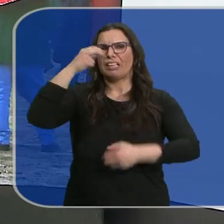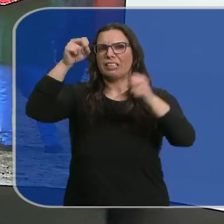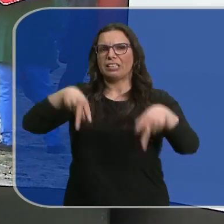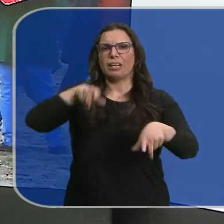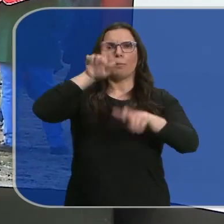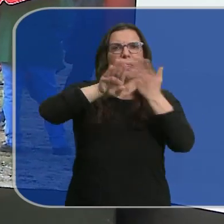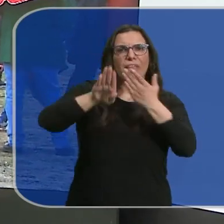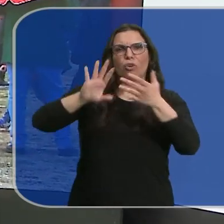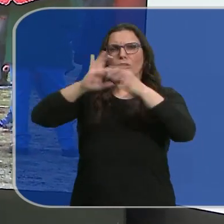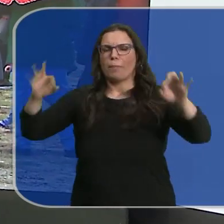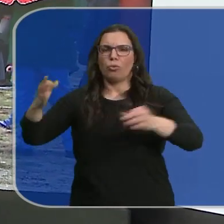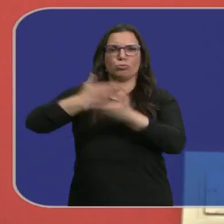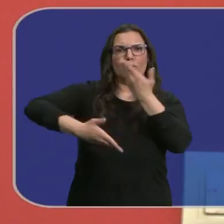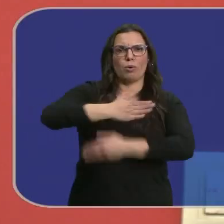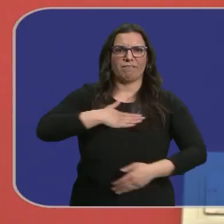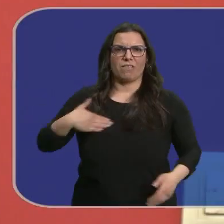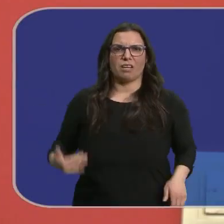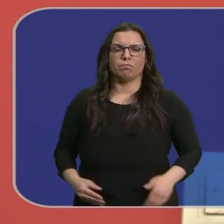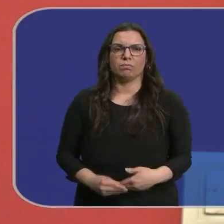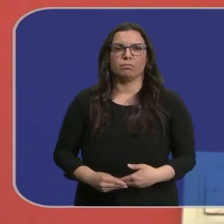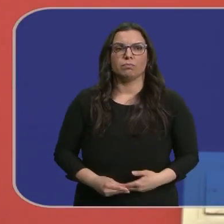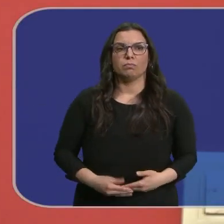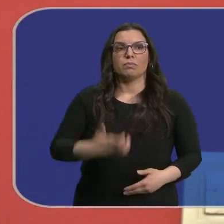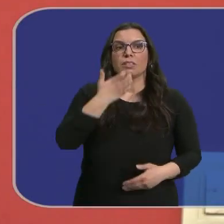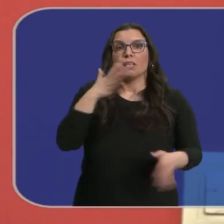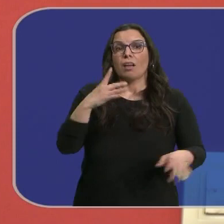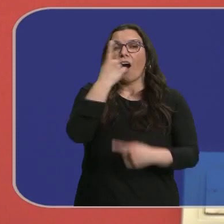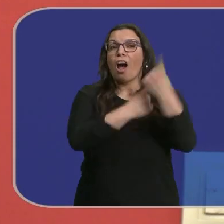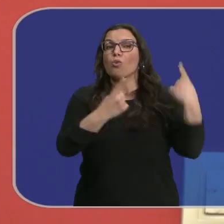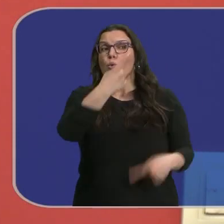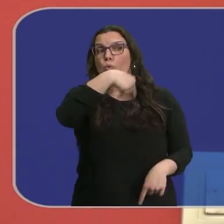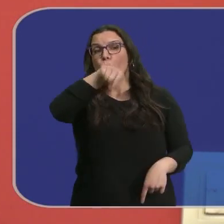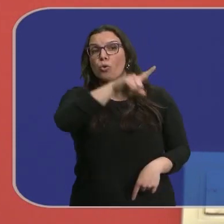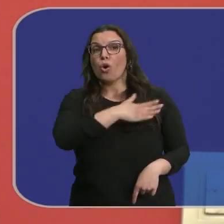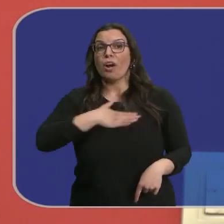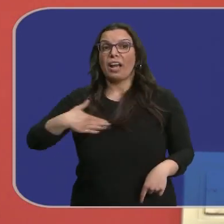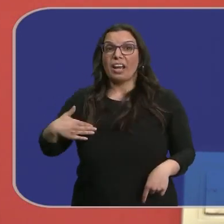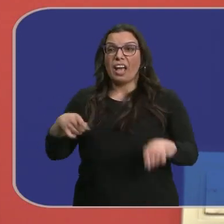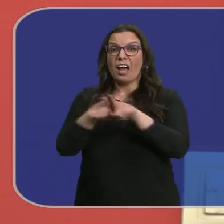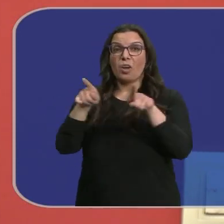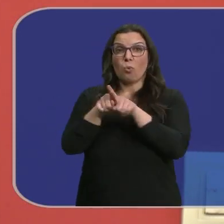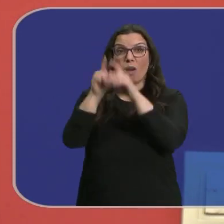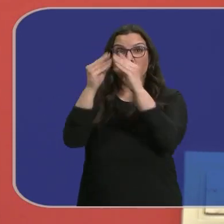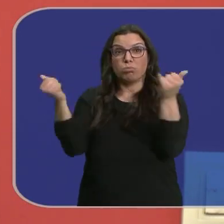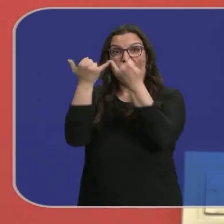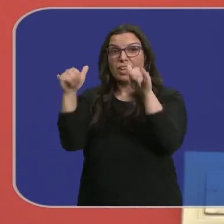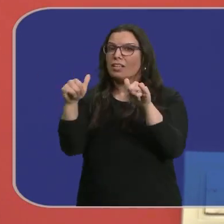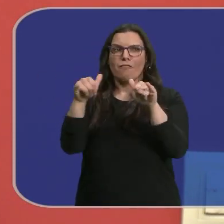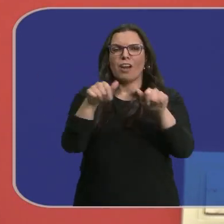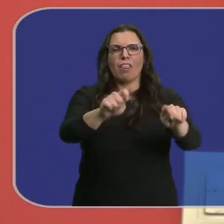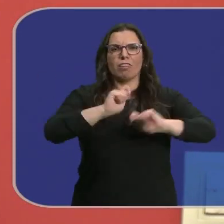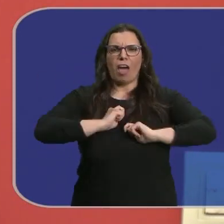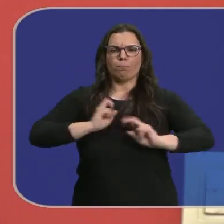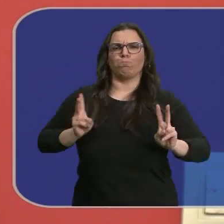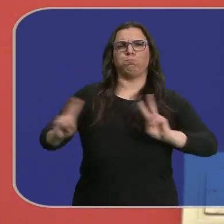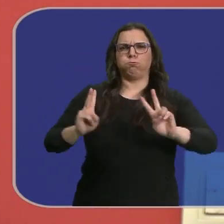de vecinos y amigos. Si alguien pretendía que se muriera por inalición, por lo que ha hecho ha sido darnos vida,